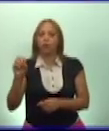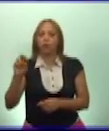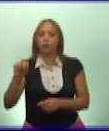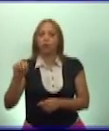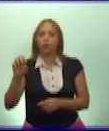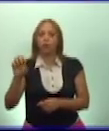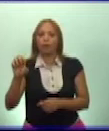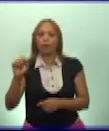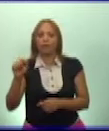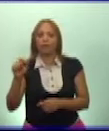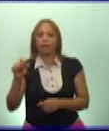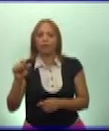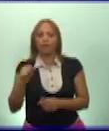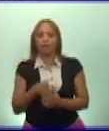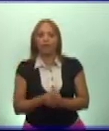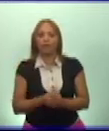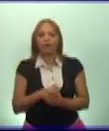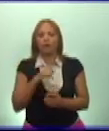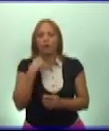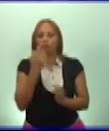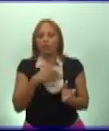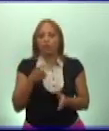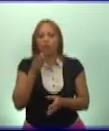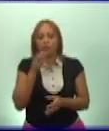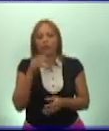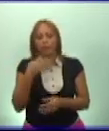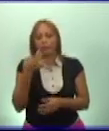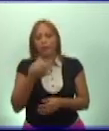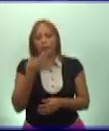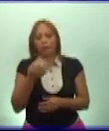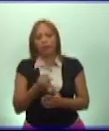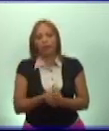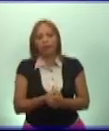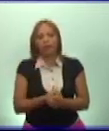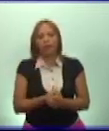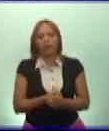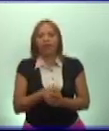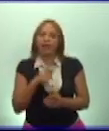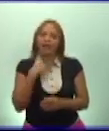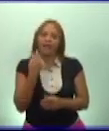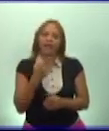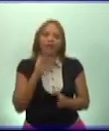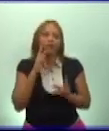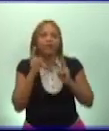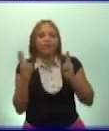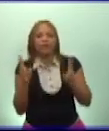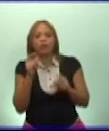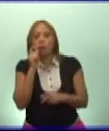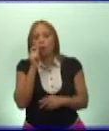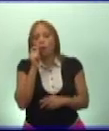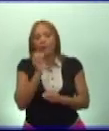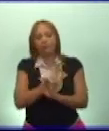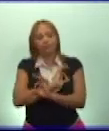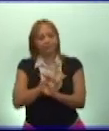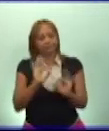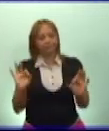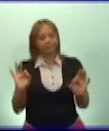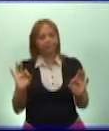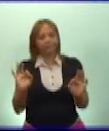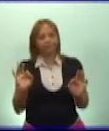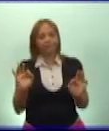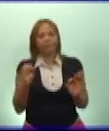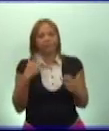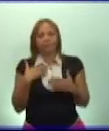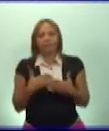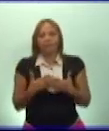comandante en jefe expresó, ha dejado de existir un hombre seccional, de singulares virtudes y extraordinario